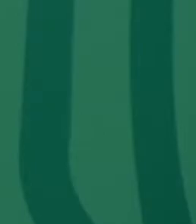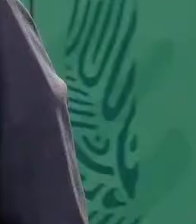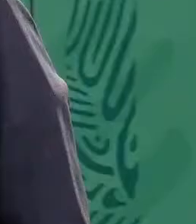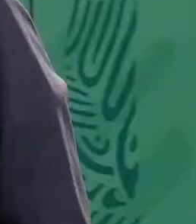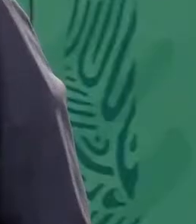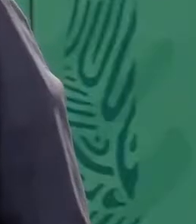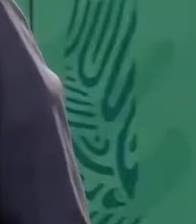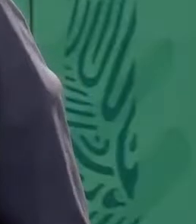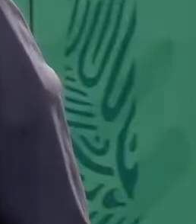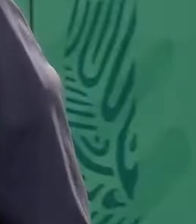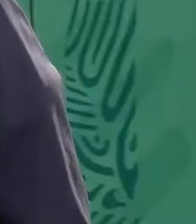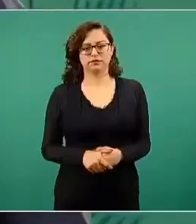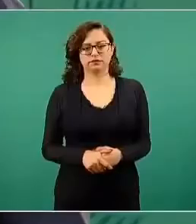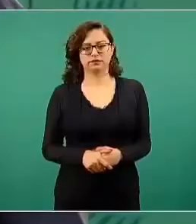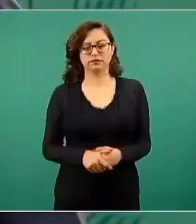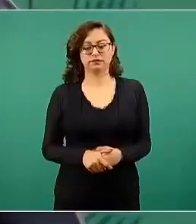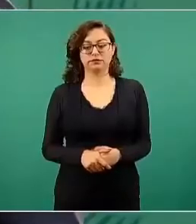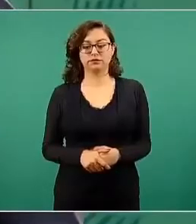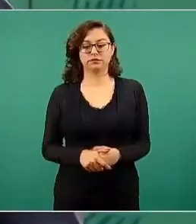incluido el gobierno de la ciudad,